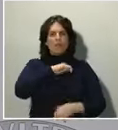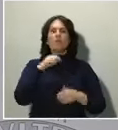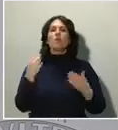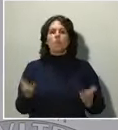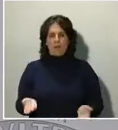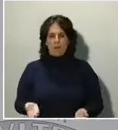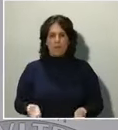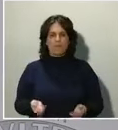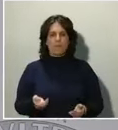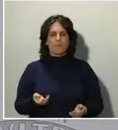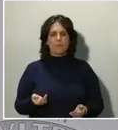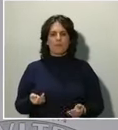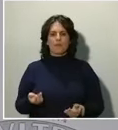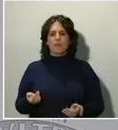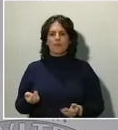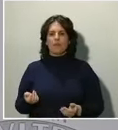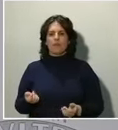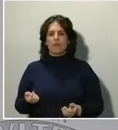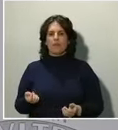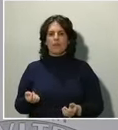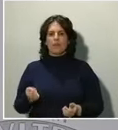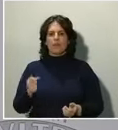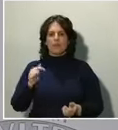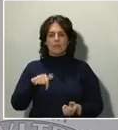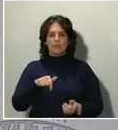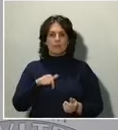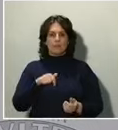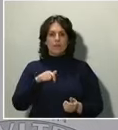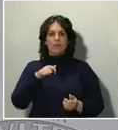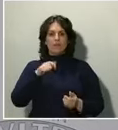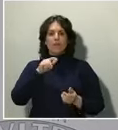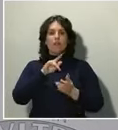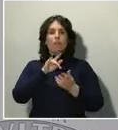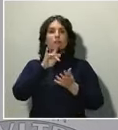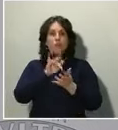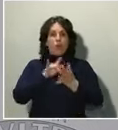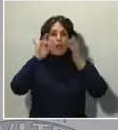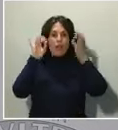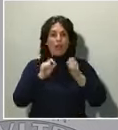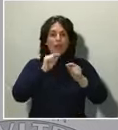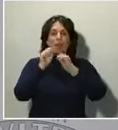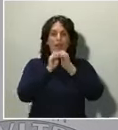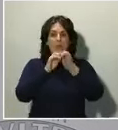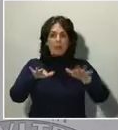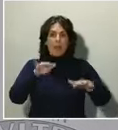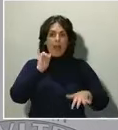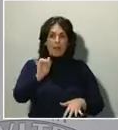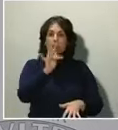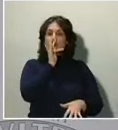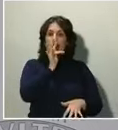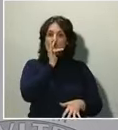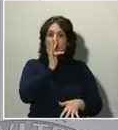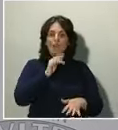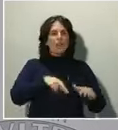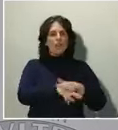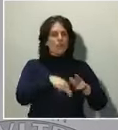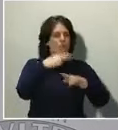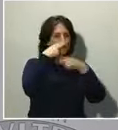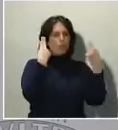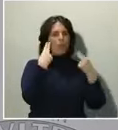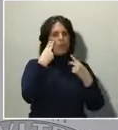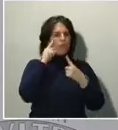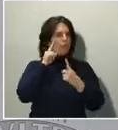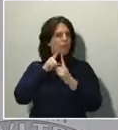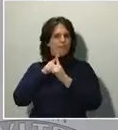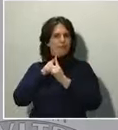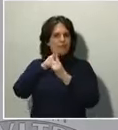pandemia, pues lógicamente todos los recursos públicos se vuelquen, primero, en esa primera línea, en ese escudo sanitario